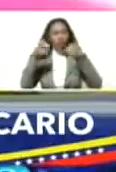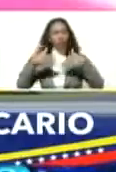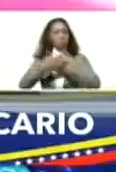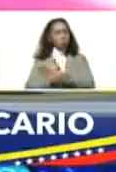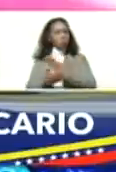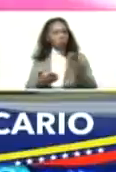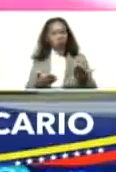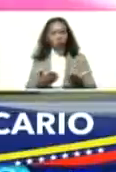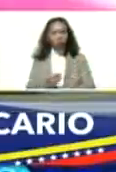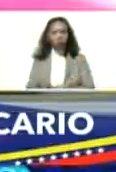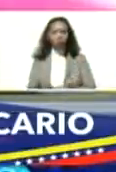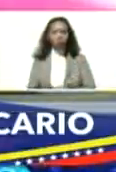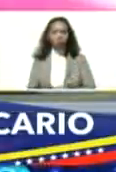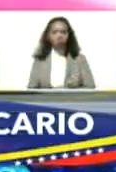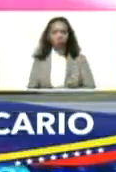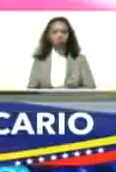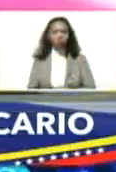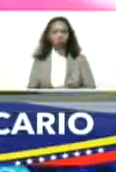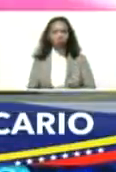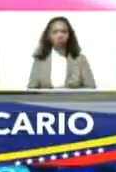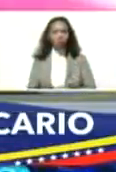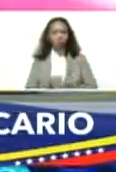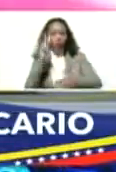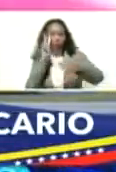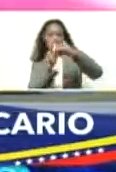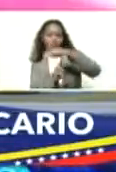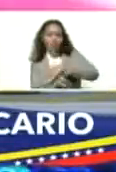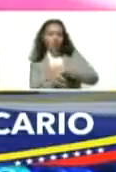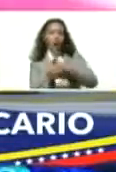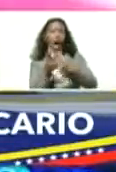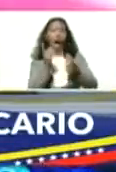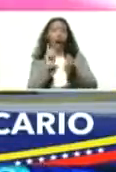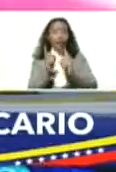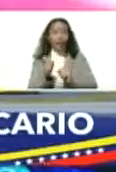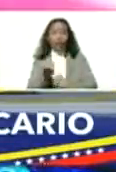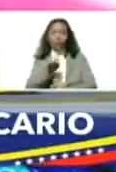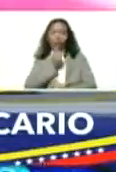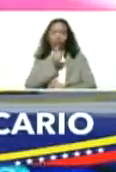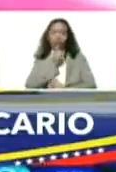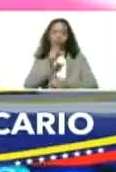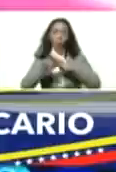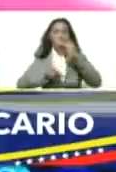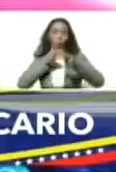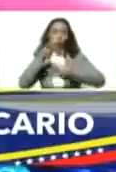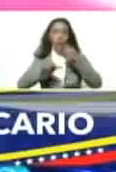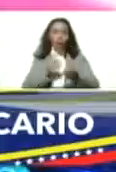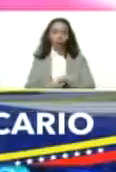proyectaban muchas dificultades políticas.